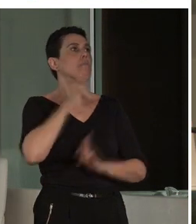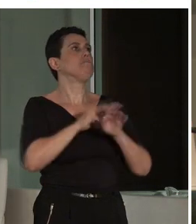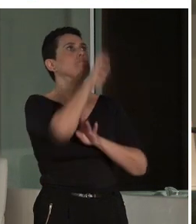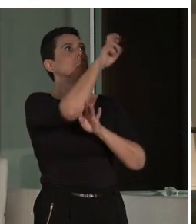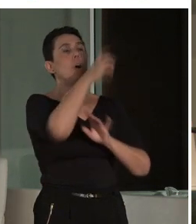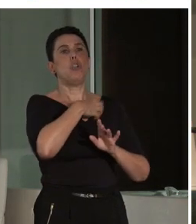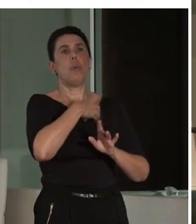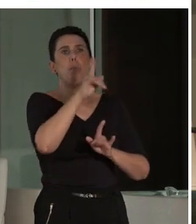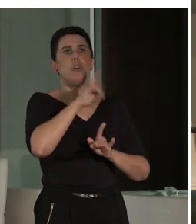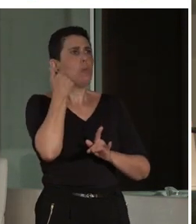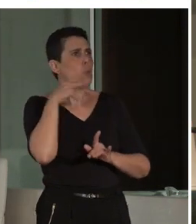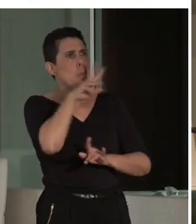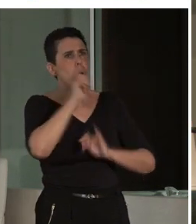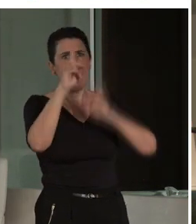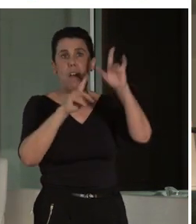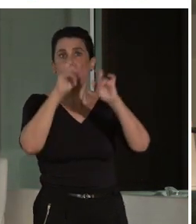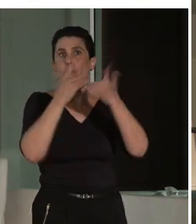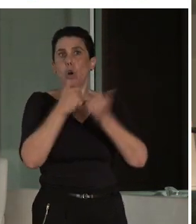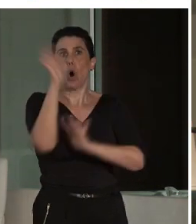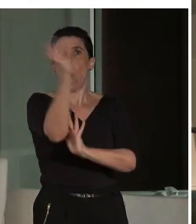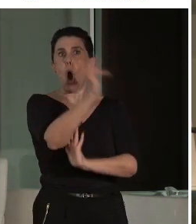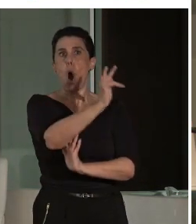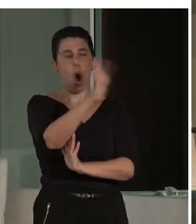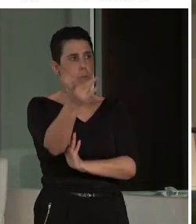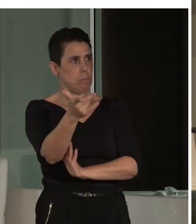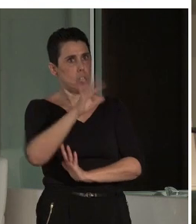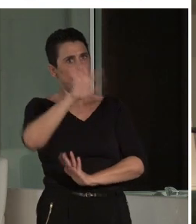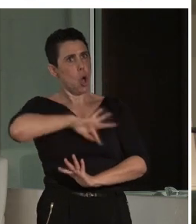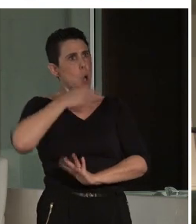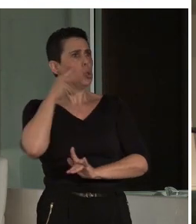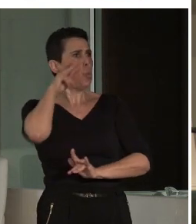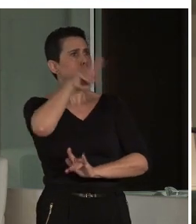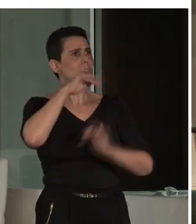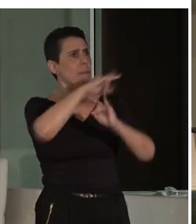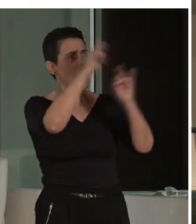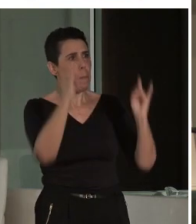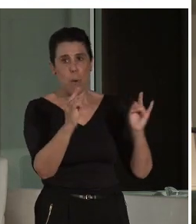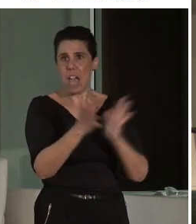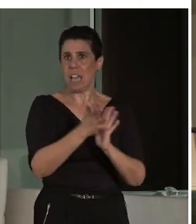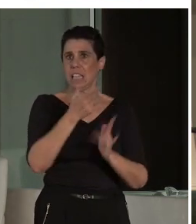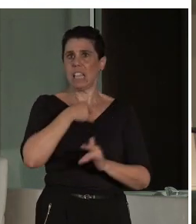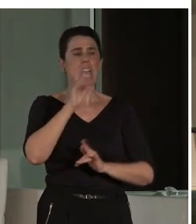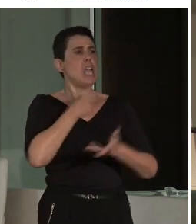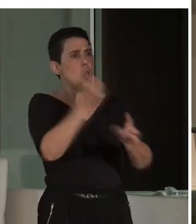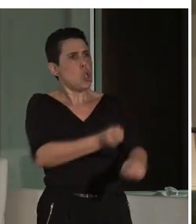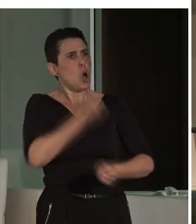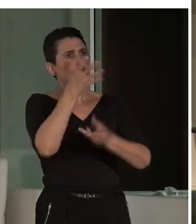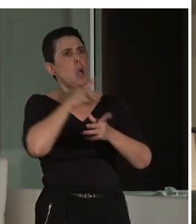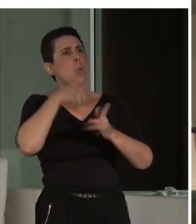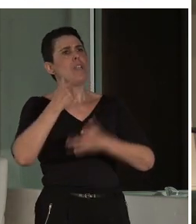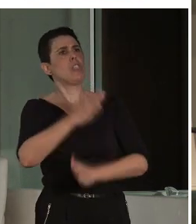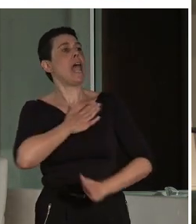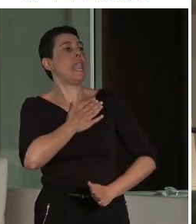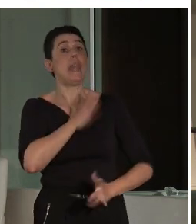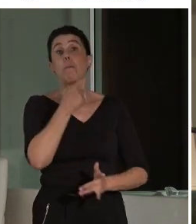vídeo del Guadiana desde la Darbe, y que veas el puente, y que yo te cuente cuándo lo bombardearon los de Napoleón, y